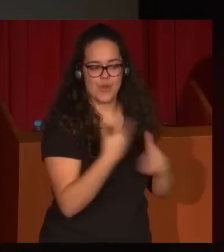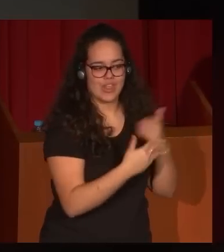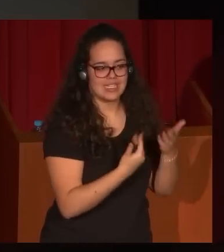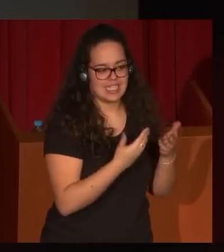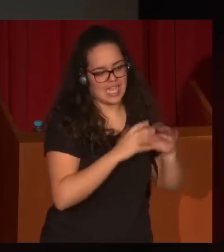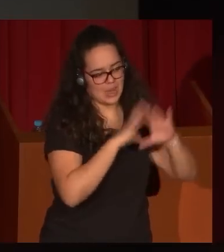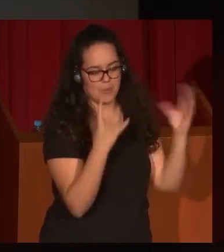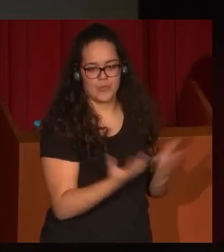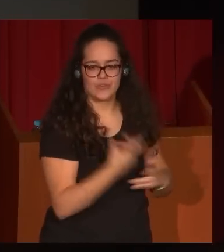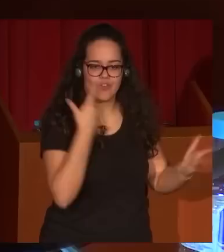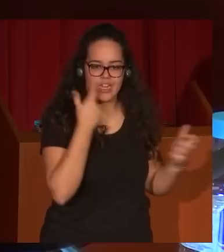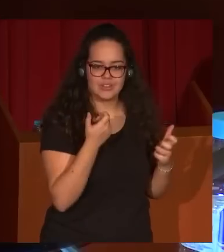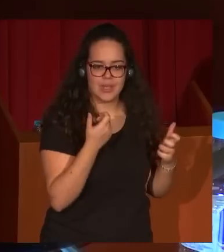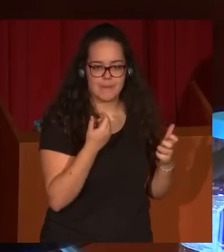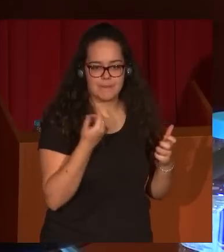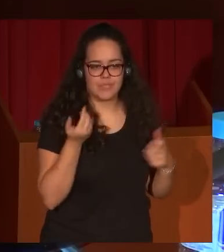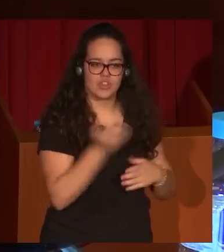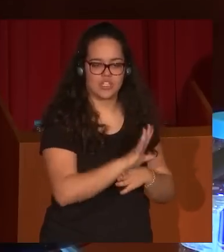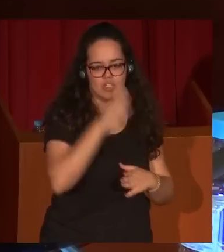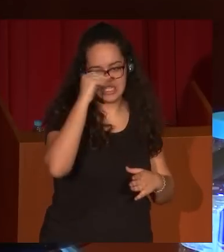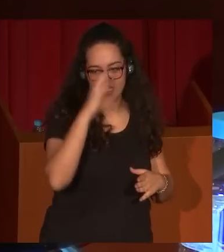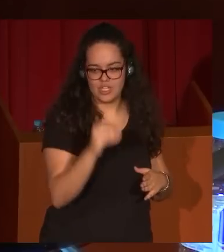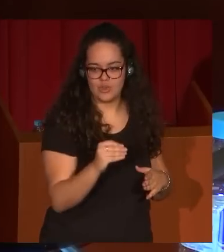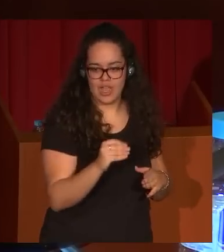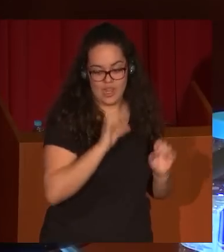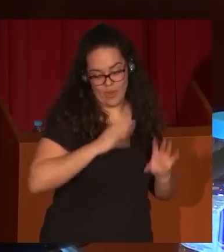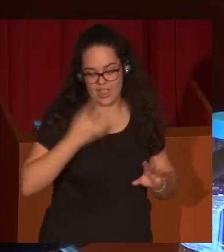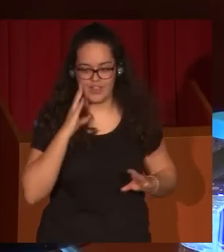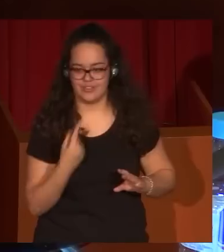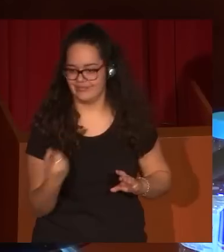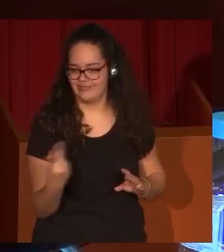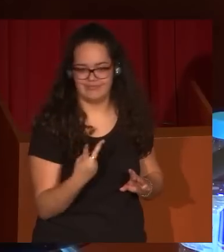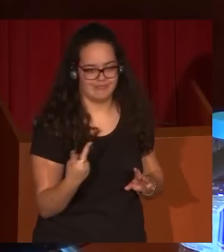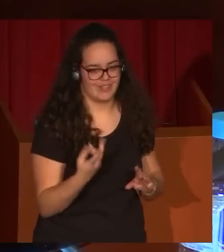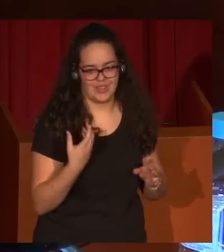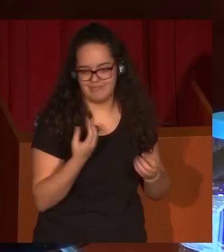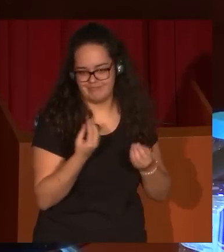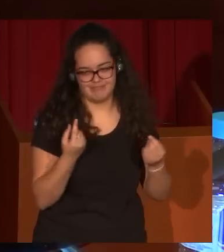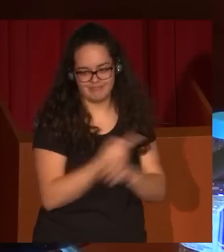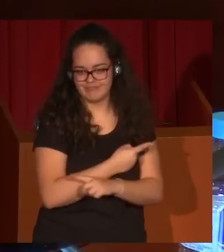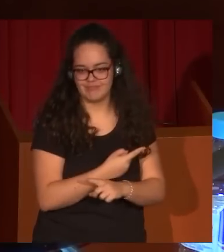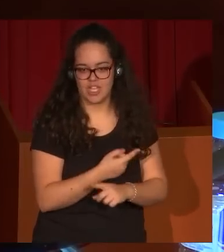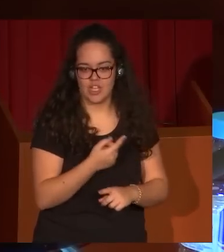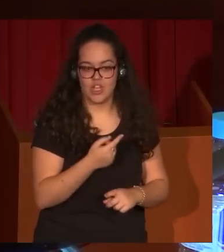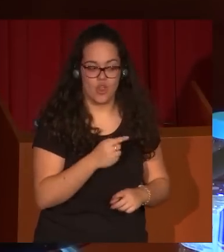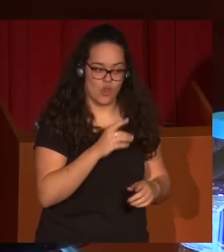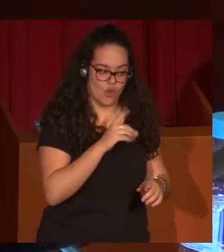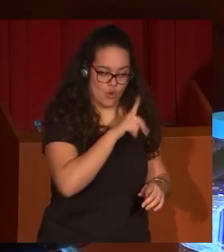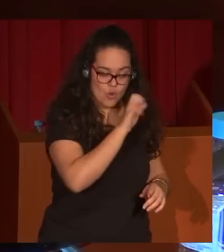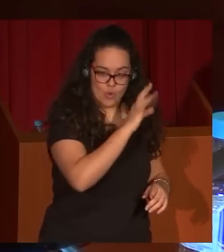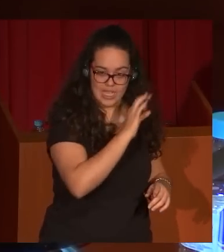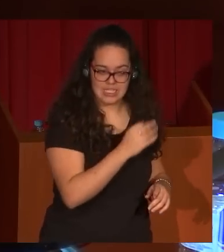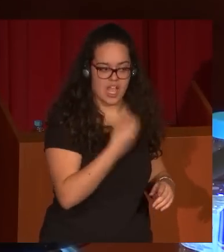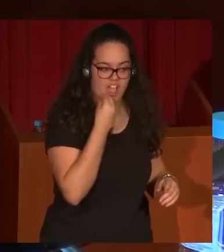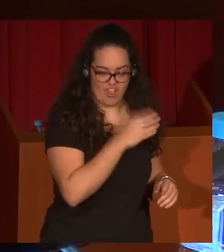arte una proyección intelectual razonada, como es el caso de Goya. Ni qué decir, tiene que Lucas es hábil y en algunos casos